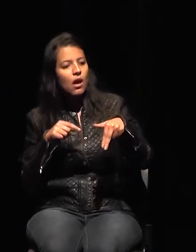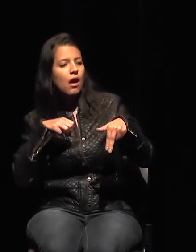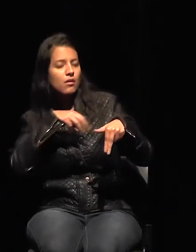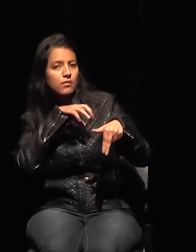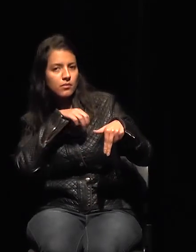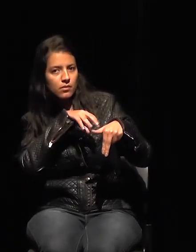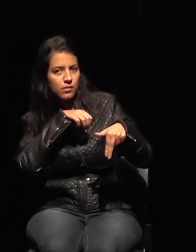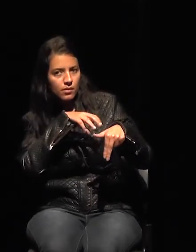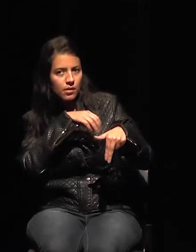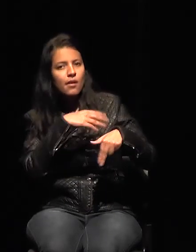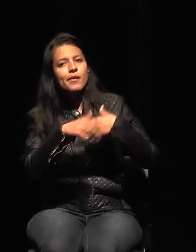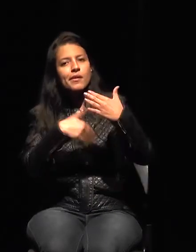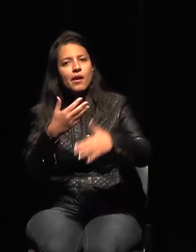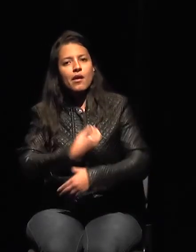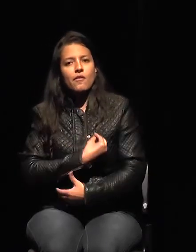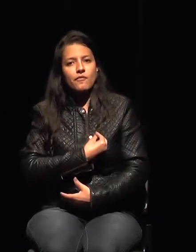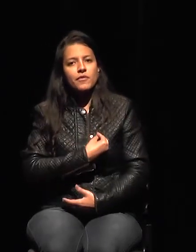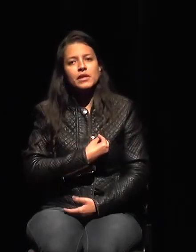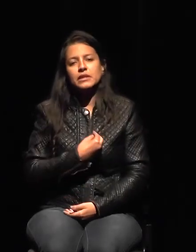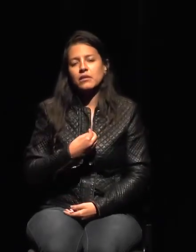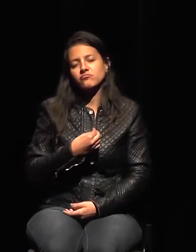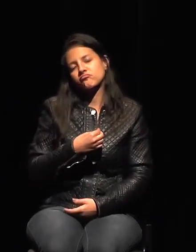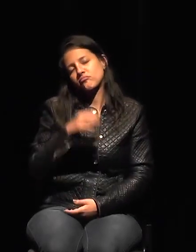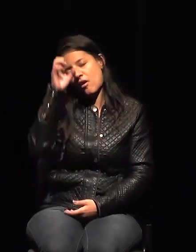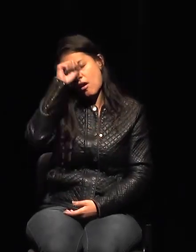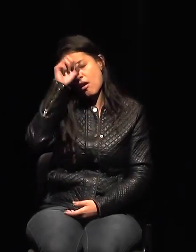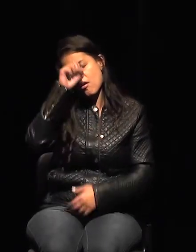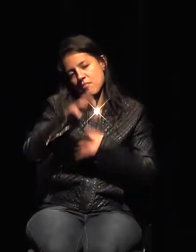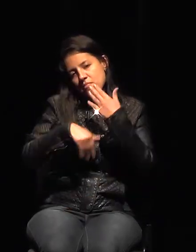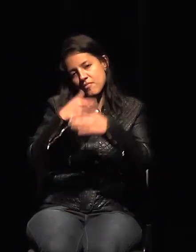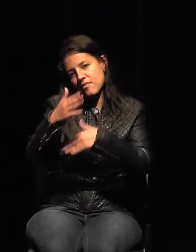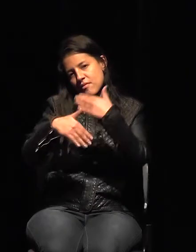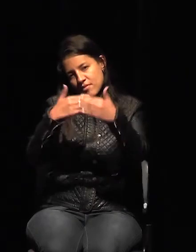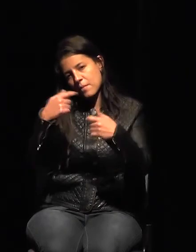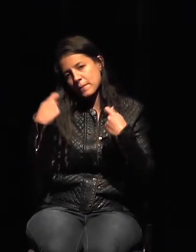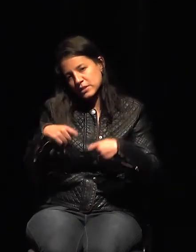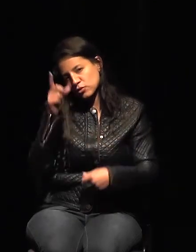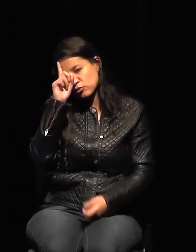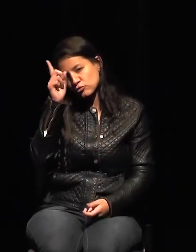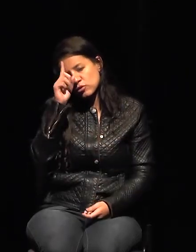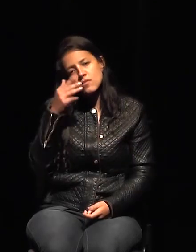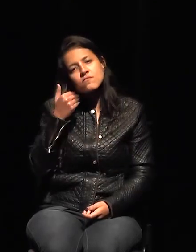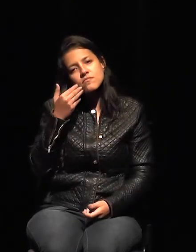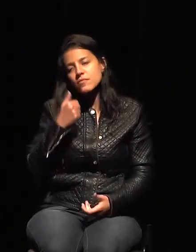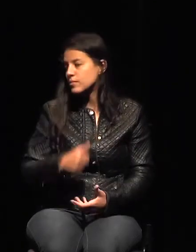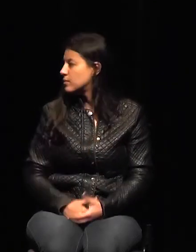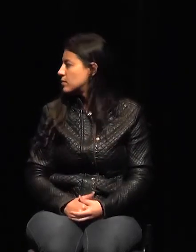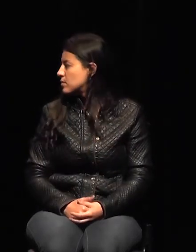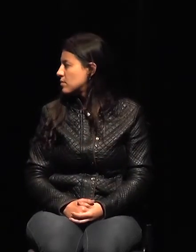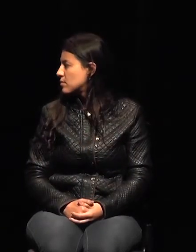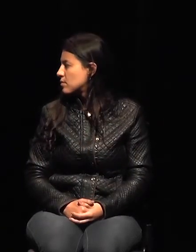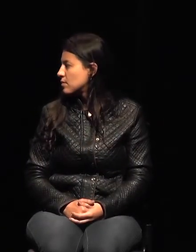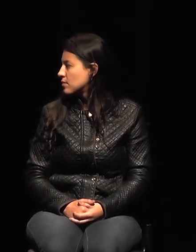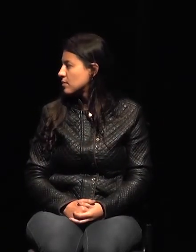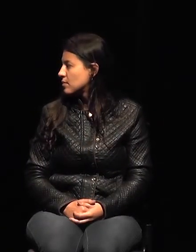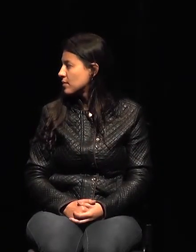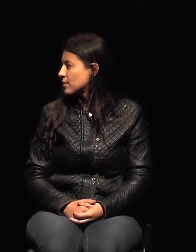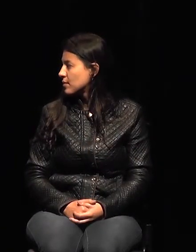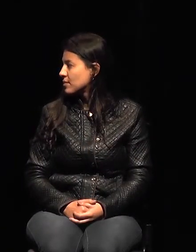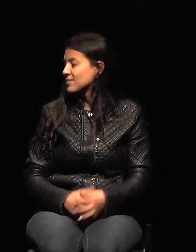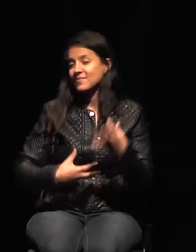y así tenemos que ir aprendiendo realmente cada día. Y aquí quiero hacer solo una observación. Tengo derecho a tréplica, ¿verdad?